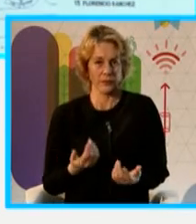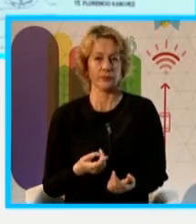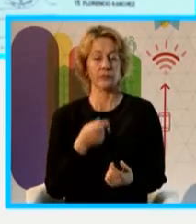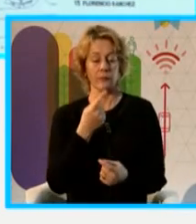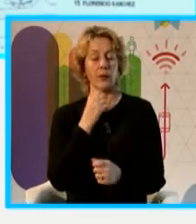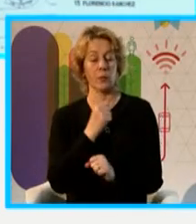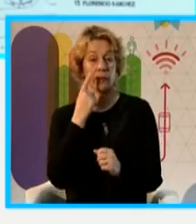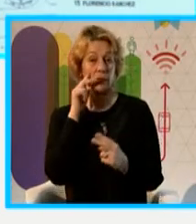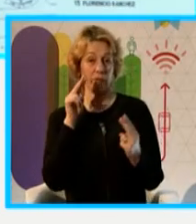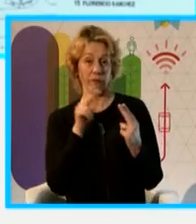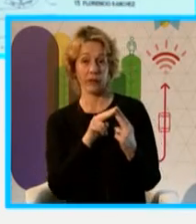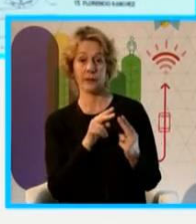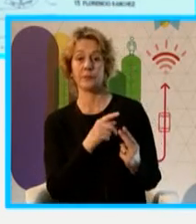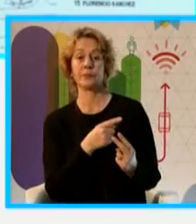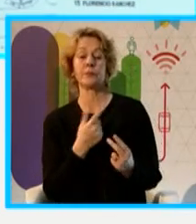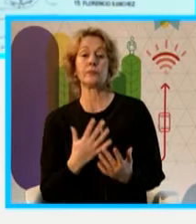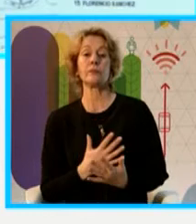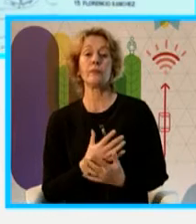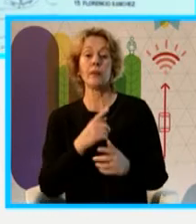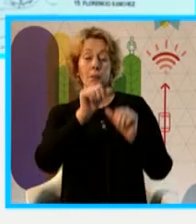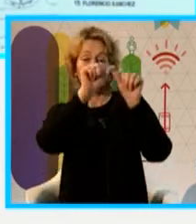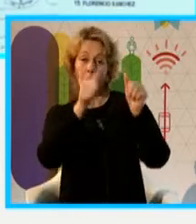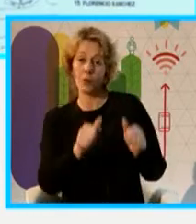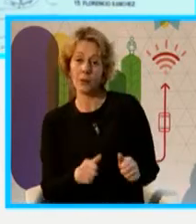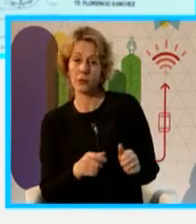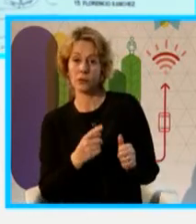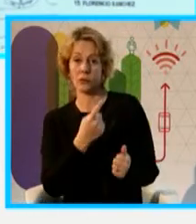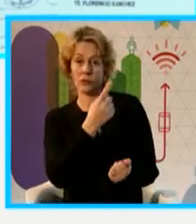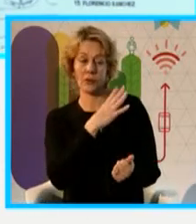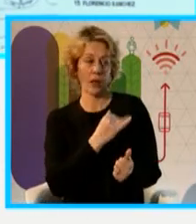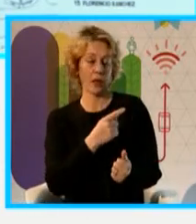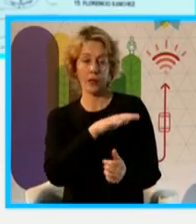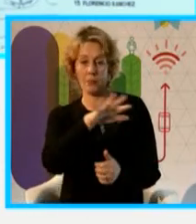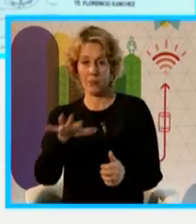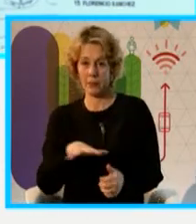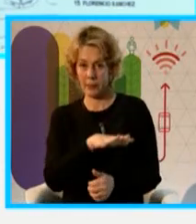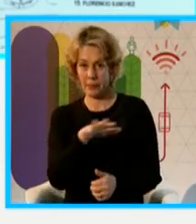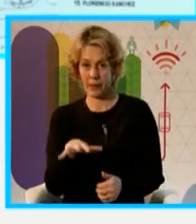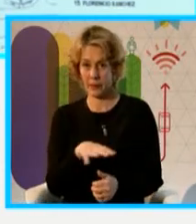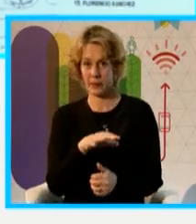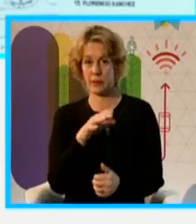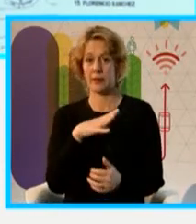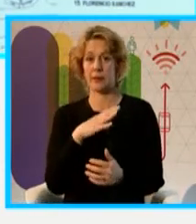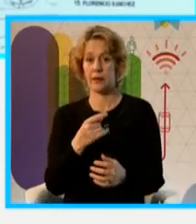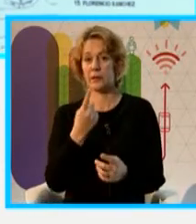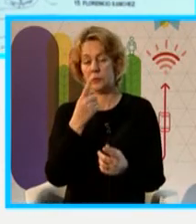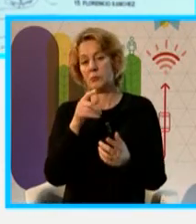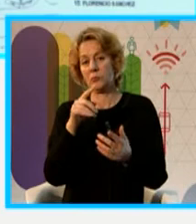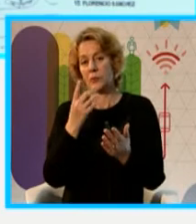o esculturas u obras que hay en el parque, que también es parte de esa aplicación donde